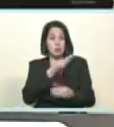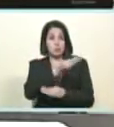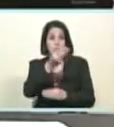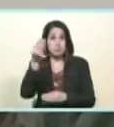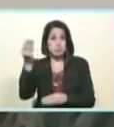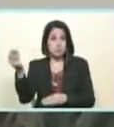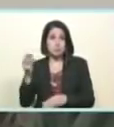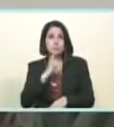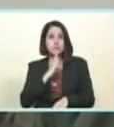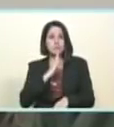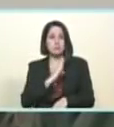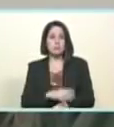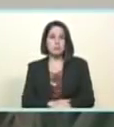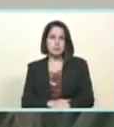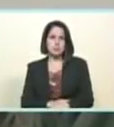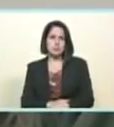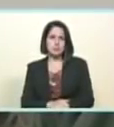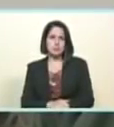contesté con la verdad